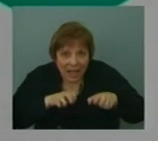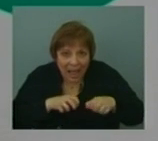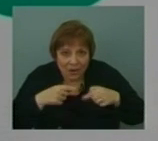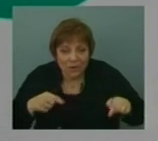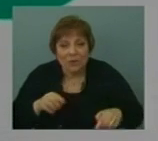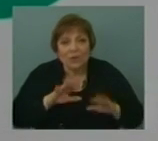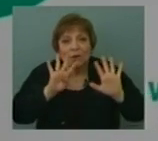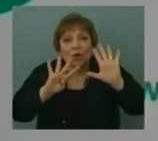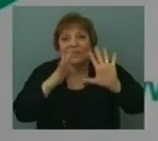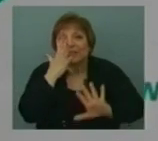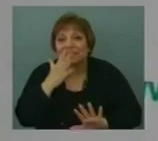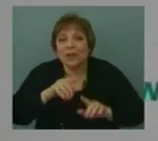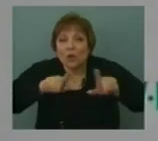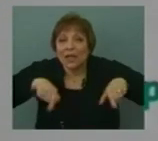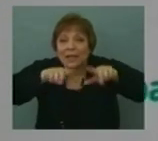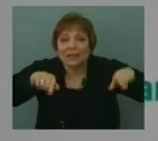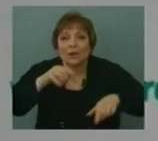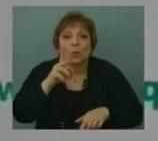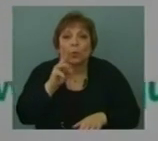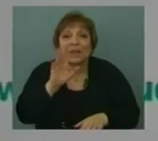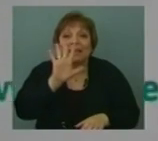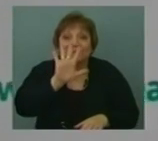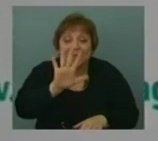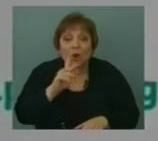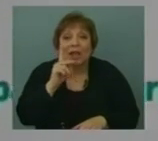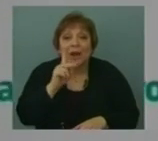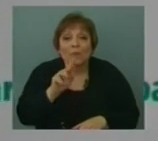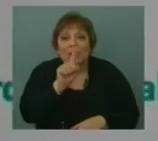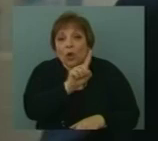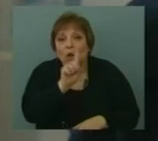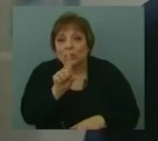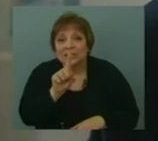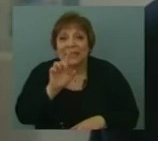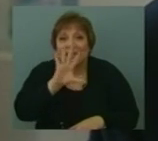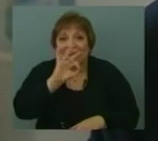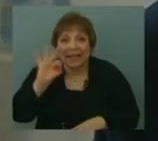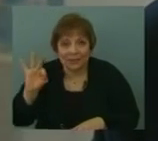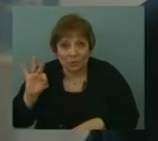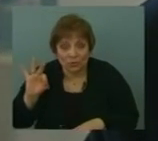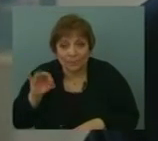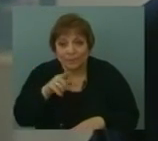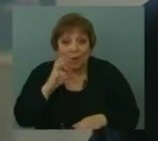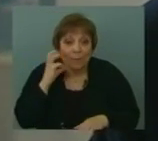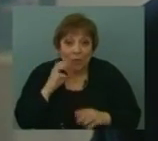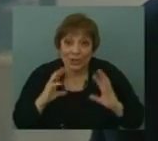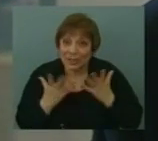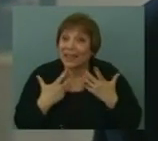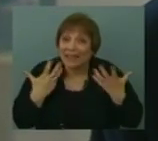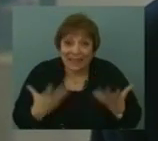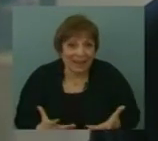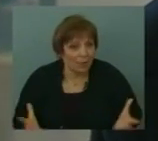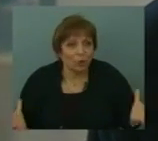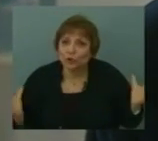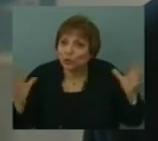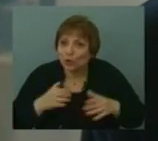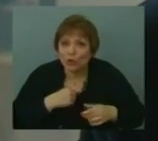predio de 95 hectáreas sobre la ruta 5 a la altura del kilómetro 11500. Los operadores actuales del mercado modelo queremos tener a todos, incluso